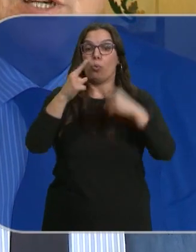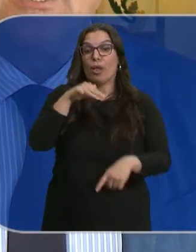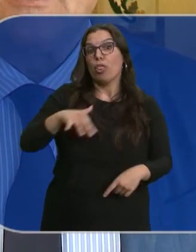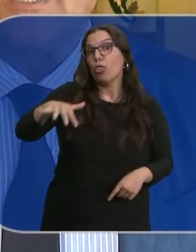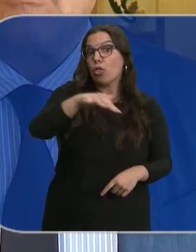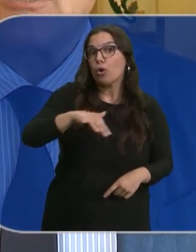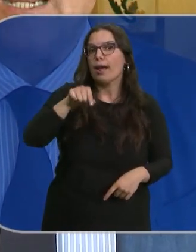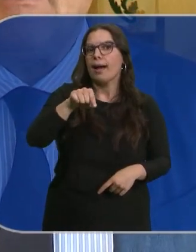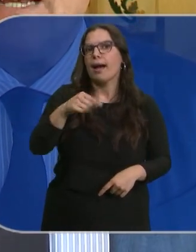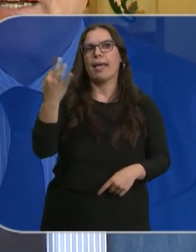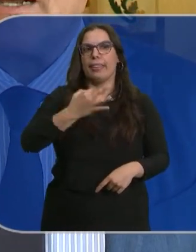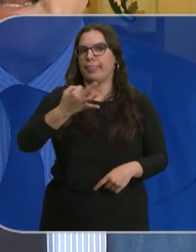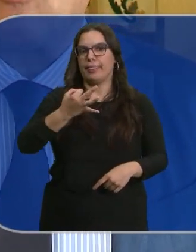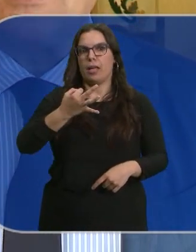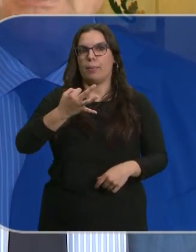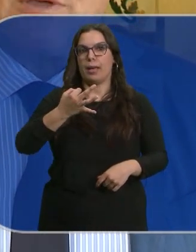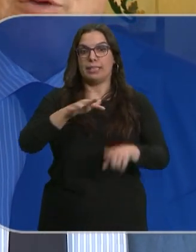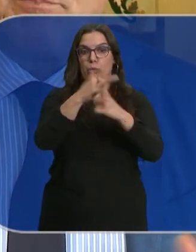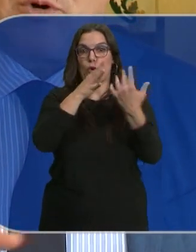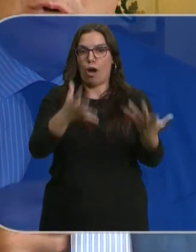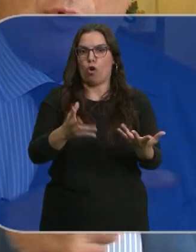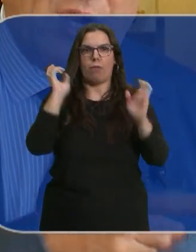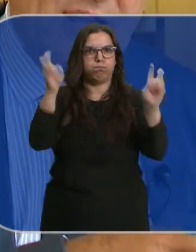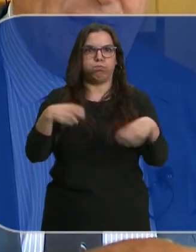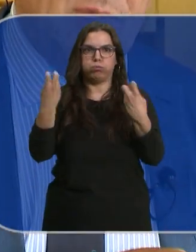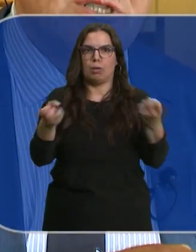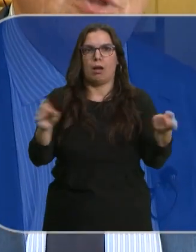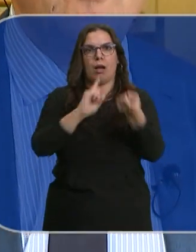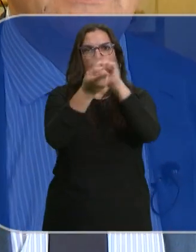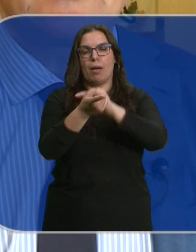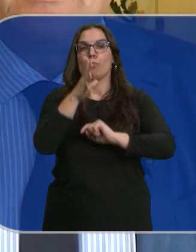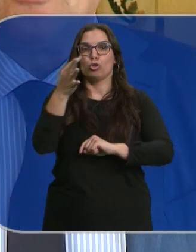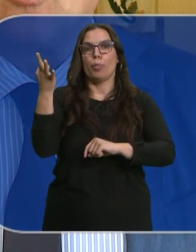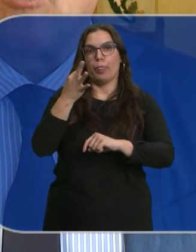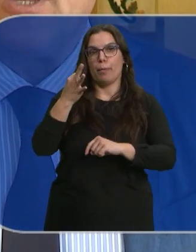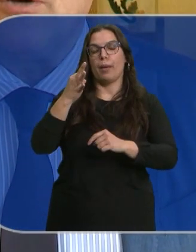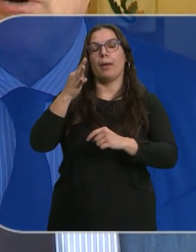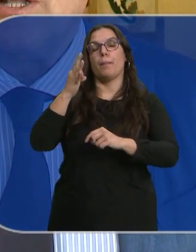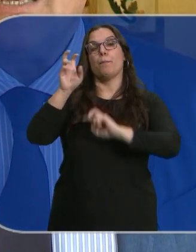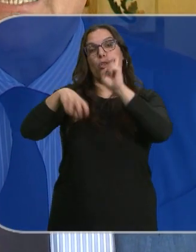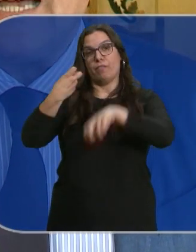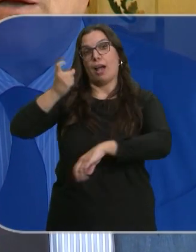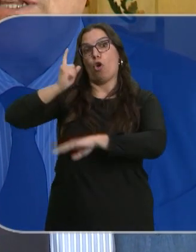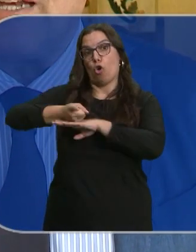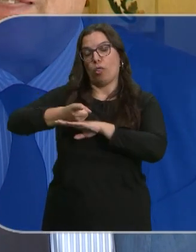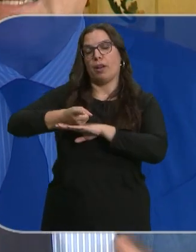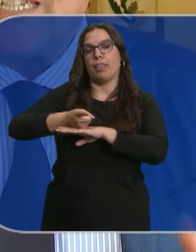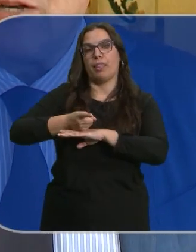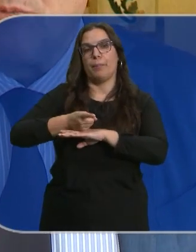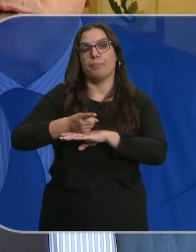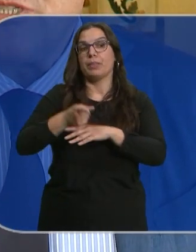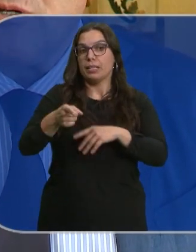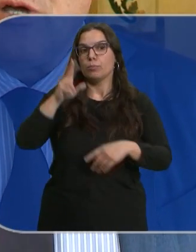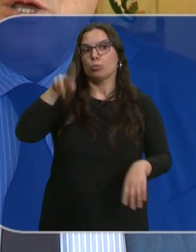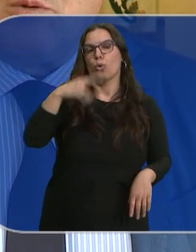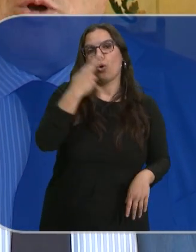puntos tenemos que eliminar la actual situación, por lo que debemos de modificar, como digo, dicha ordenanza. Ese